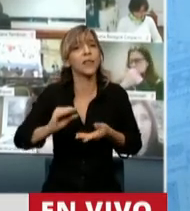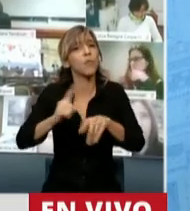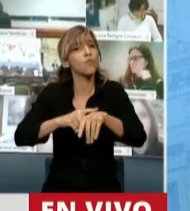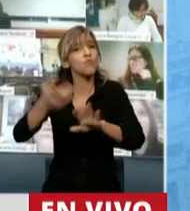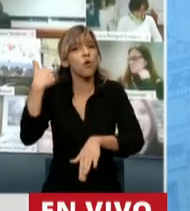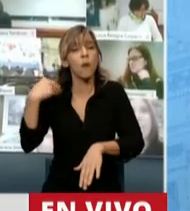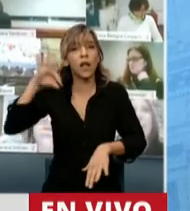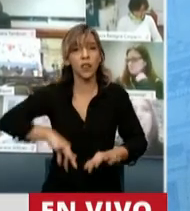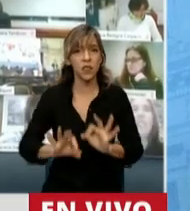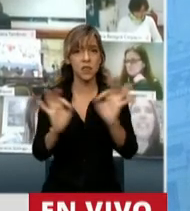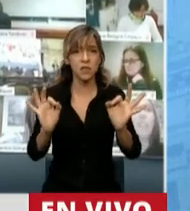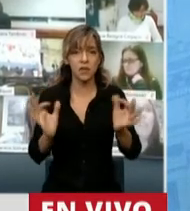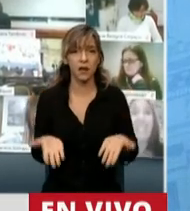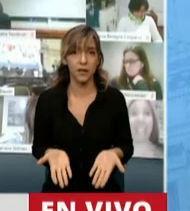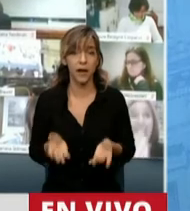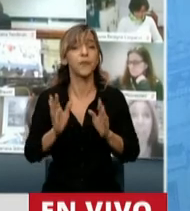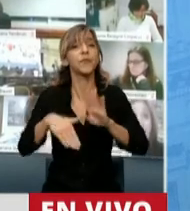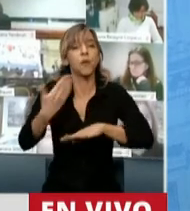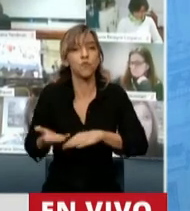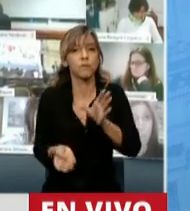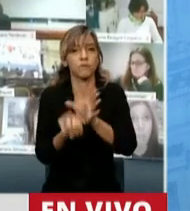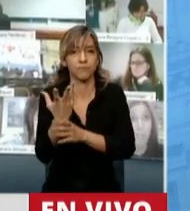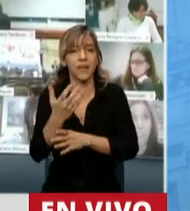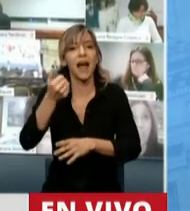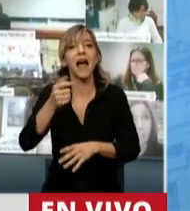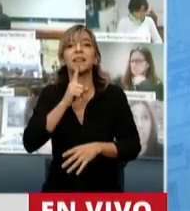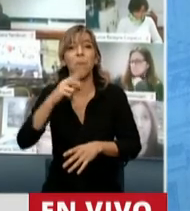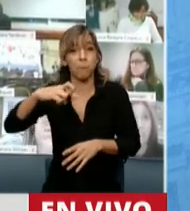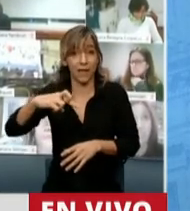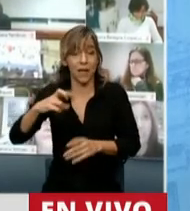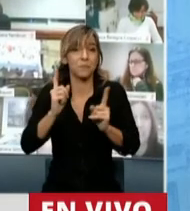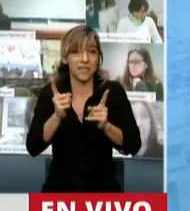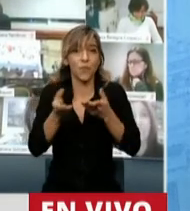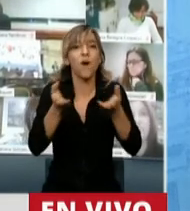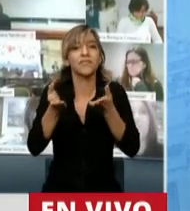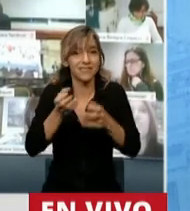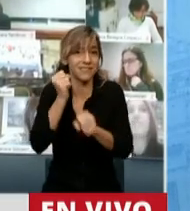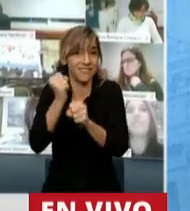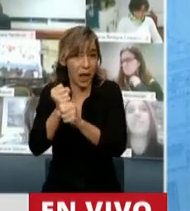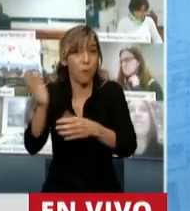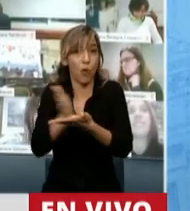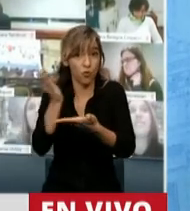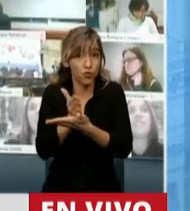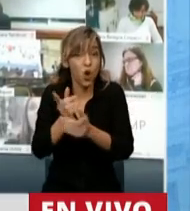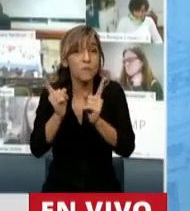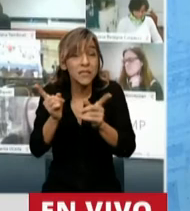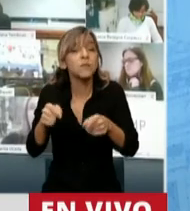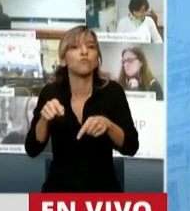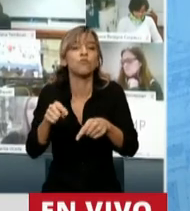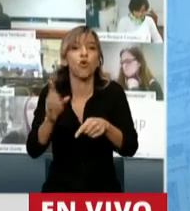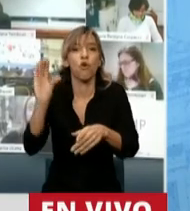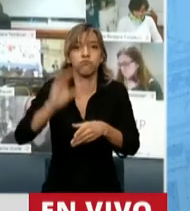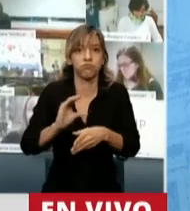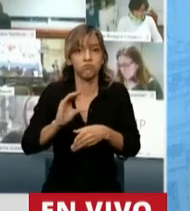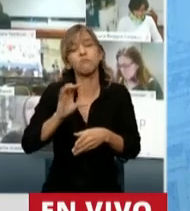ingreso. También se crea el ATP, que es la asistencia al trabajo y a la producción. Y que nuestra provincia